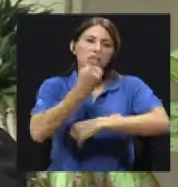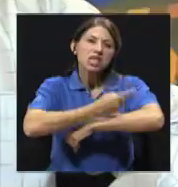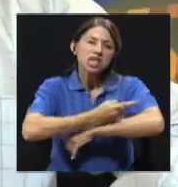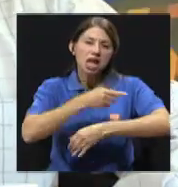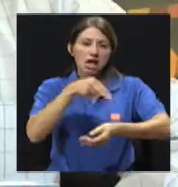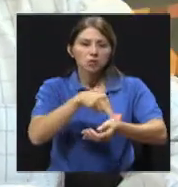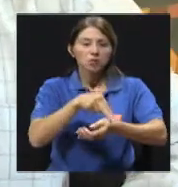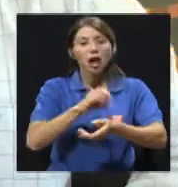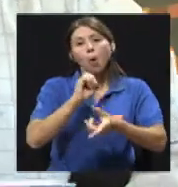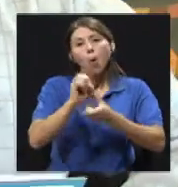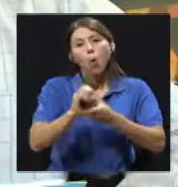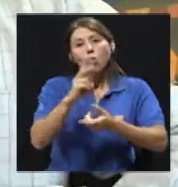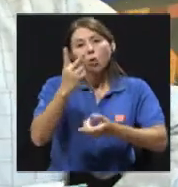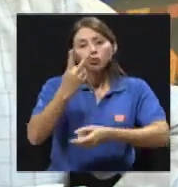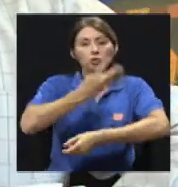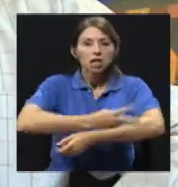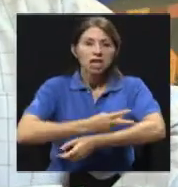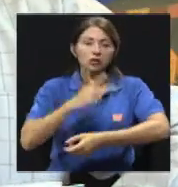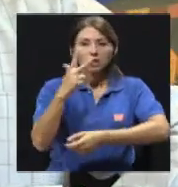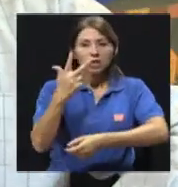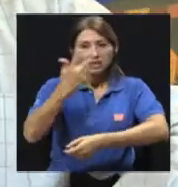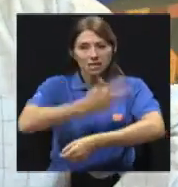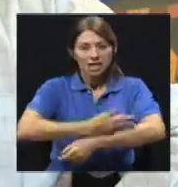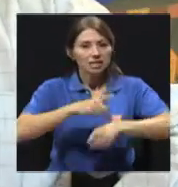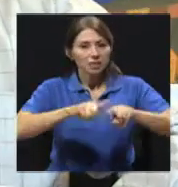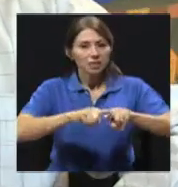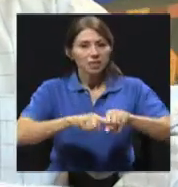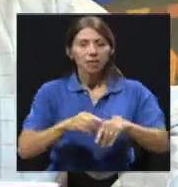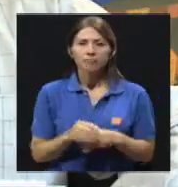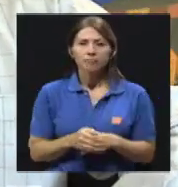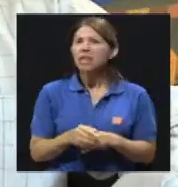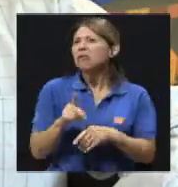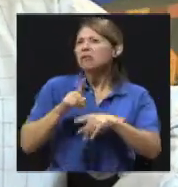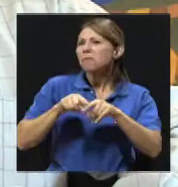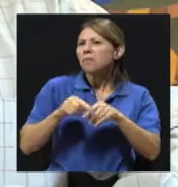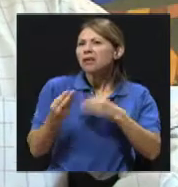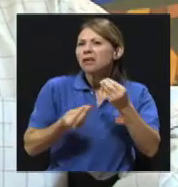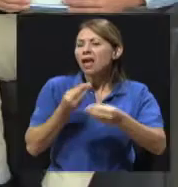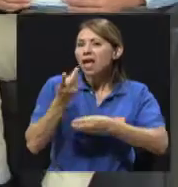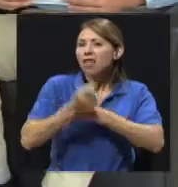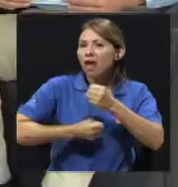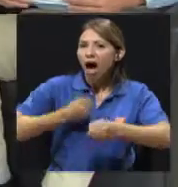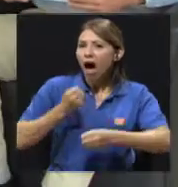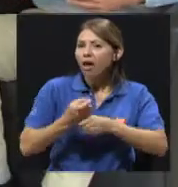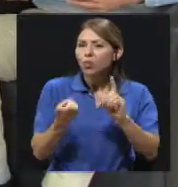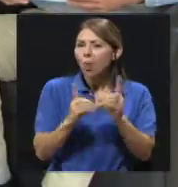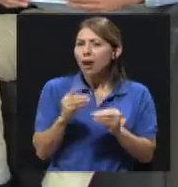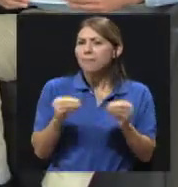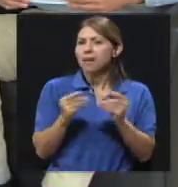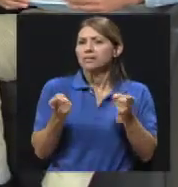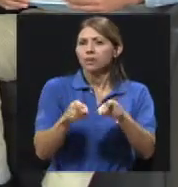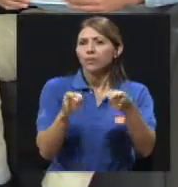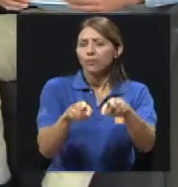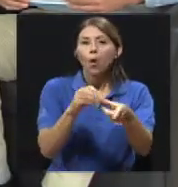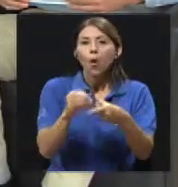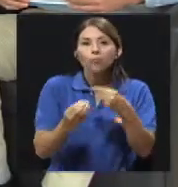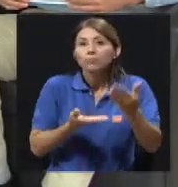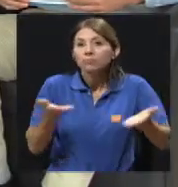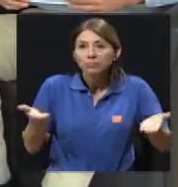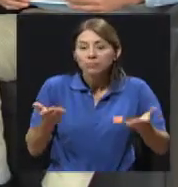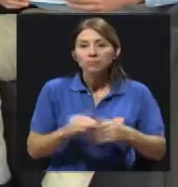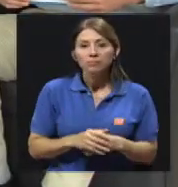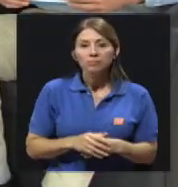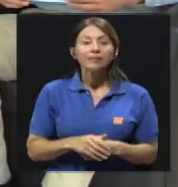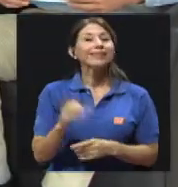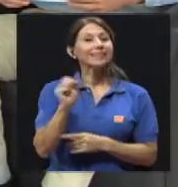¿Y hay alguna edad en la que vemos más frecuente o eso no discrimina edades? Sí, claro, hay una edad bien establecida,